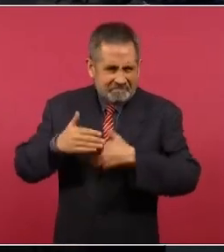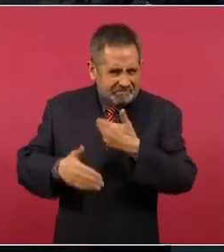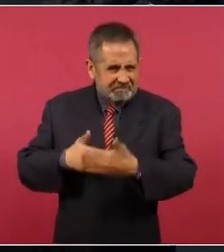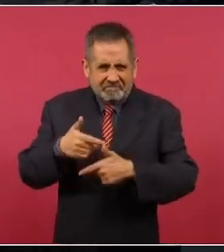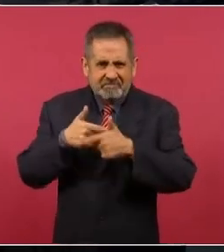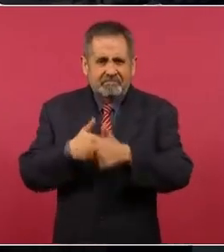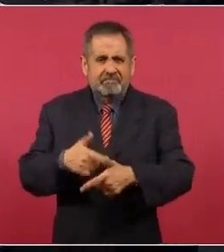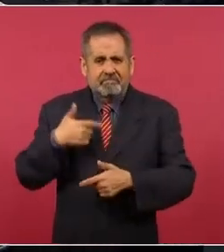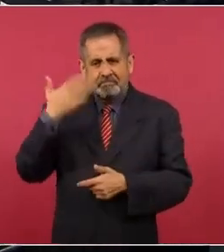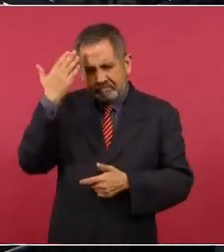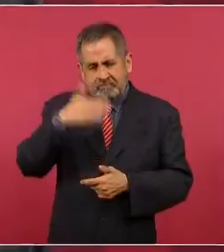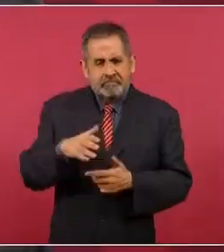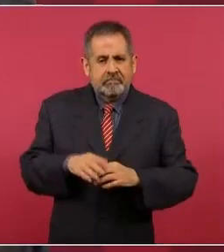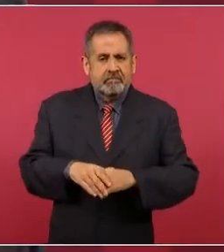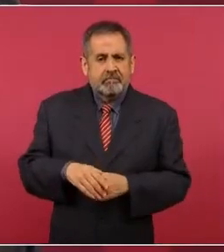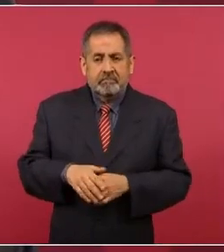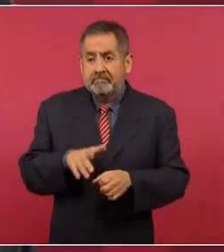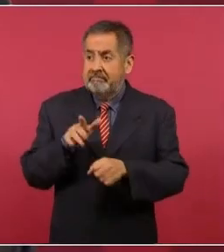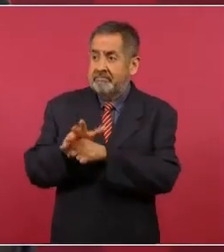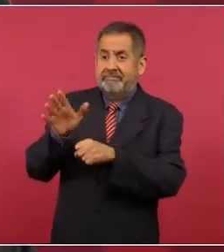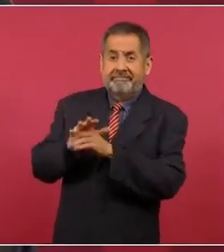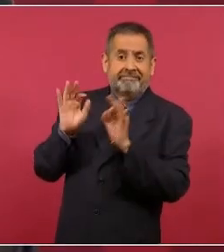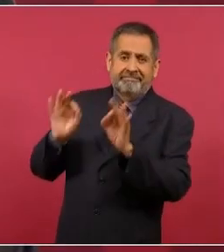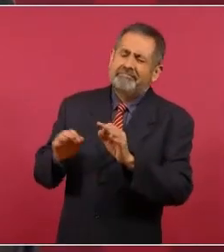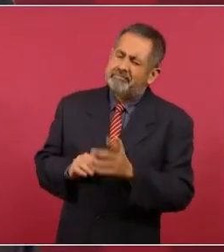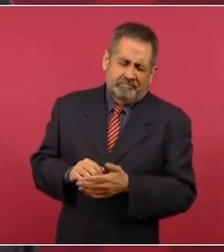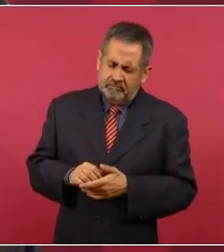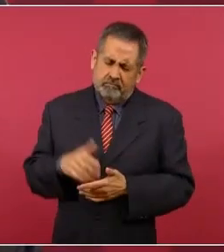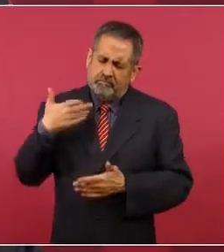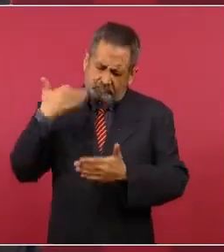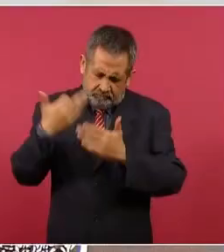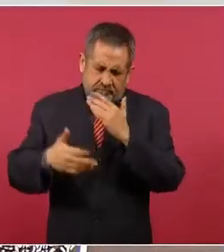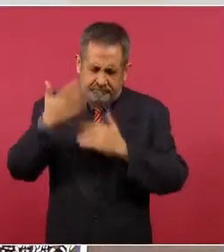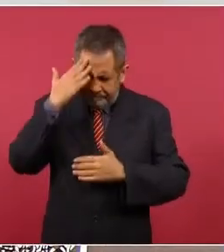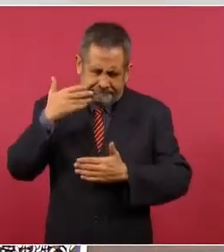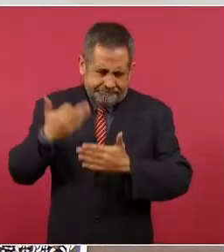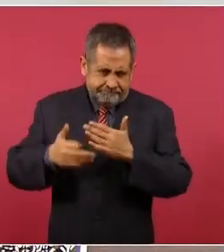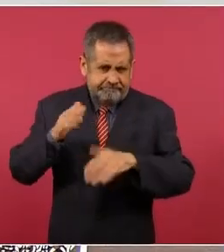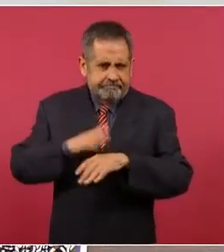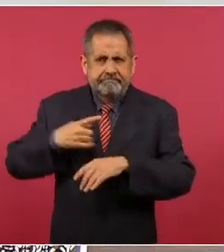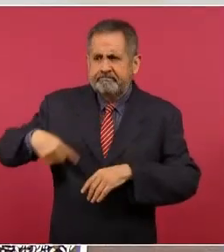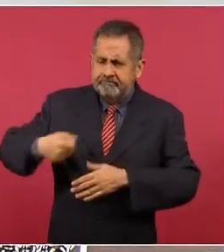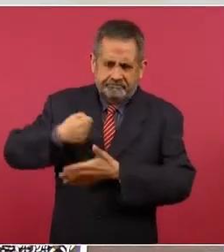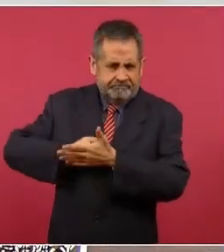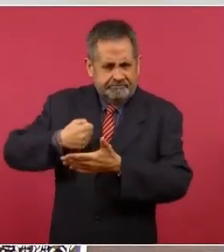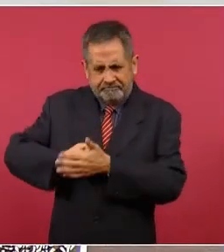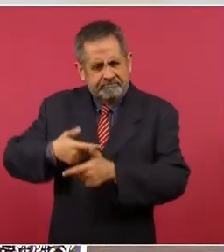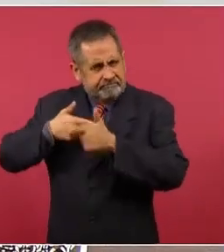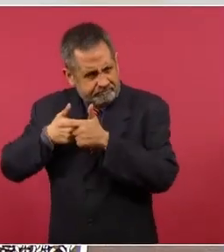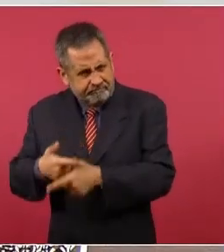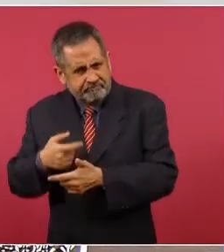sabemos que no es suficiente y vamos a seguir luchando por eso,